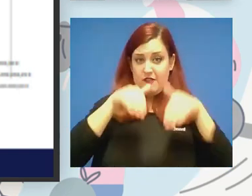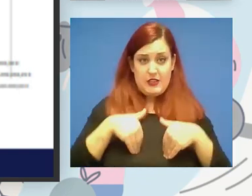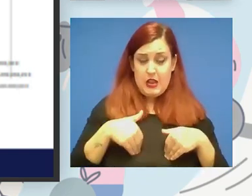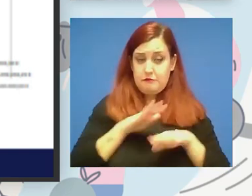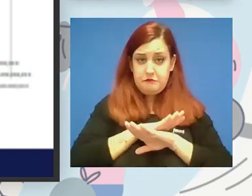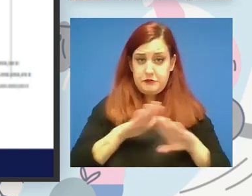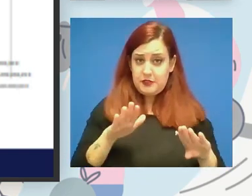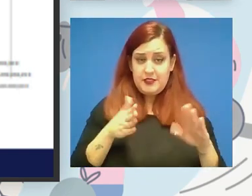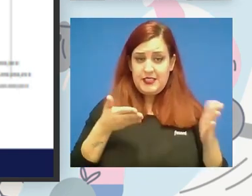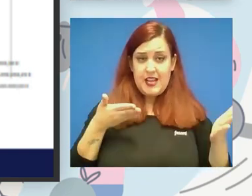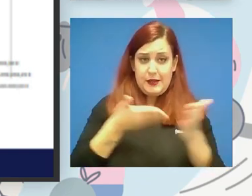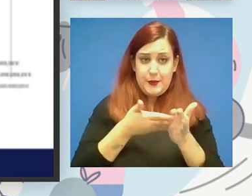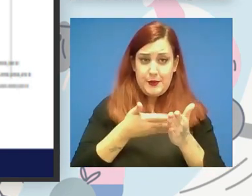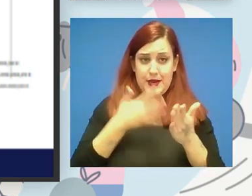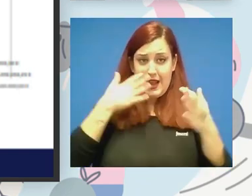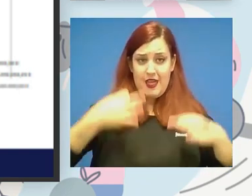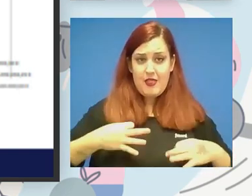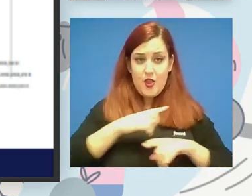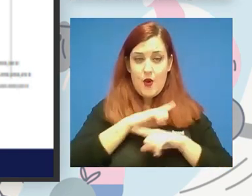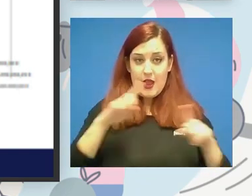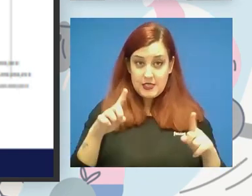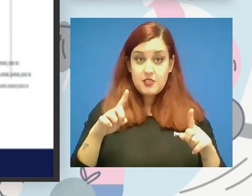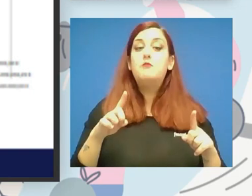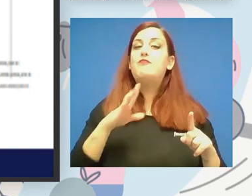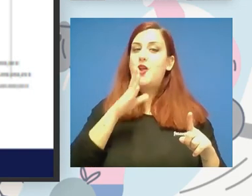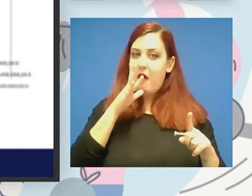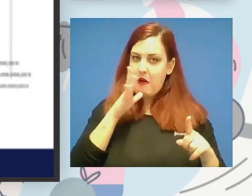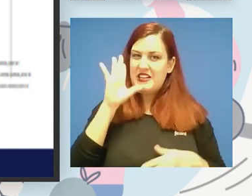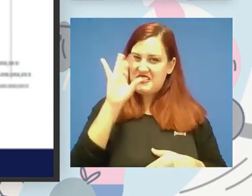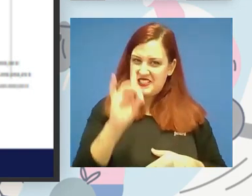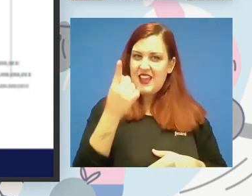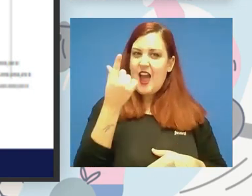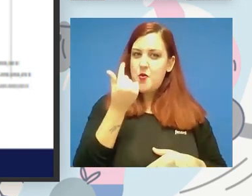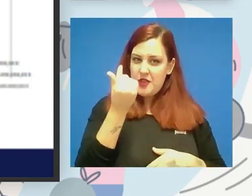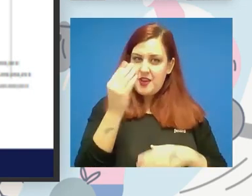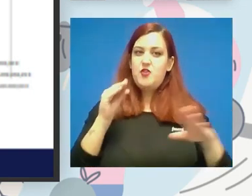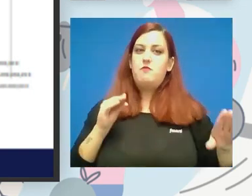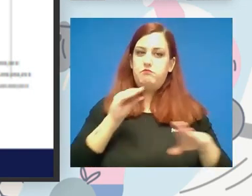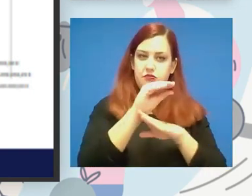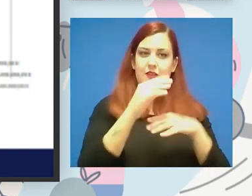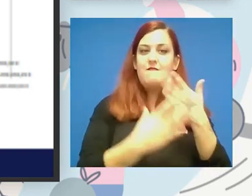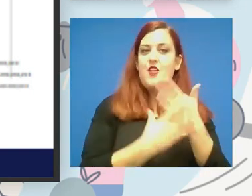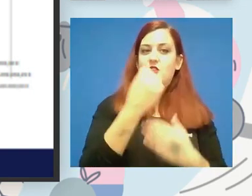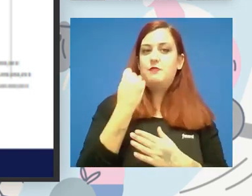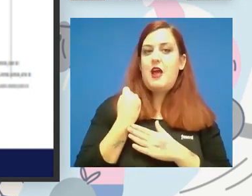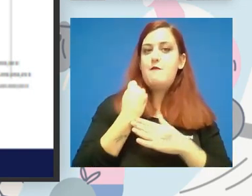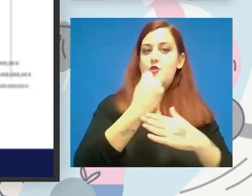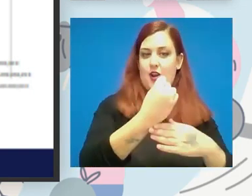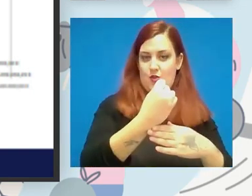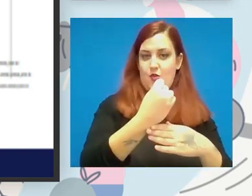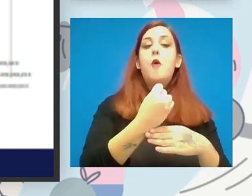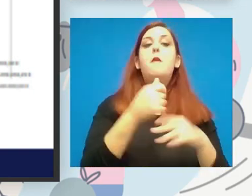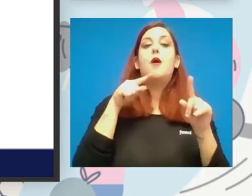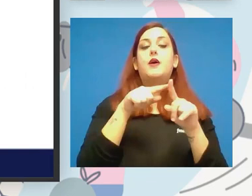y no es una realidad sí que va a haber un dinero y una cuantía para apoyar a esas federaciones en que se pueda llegar al